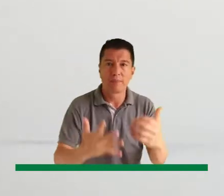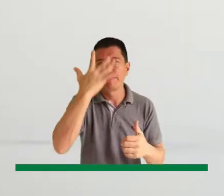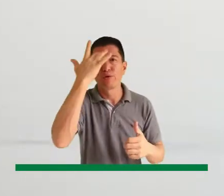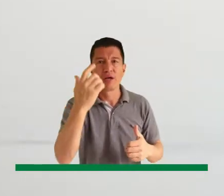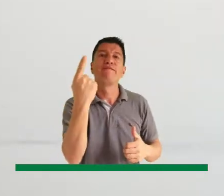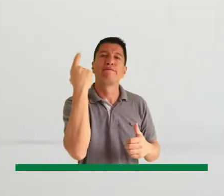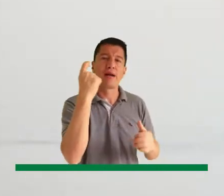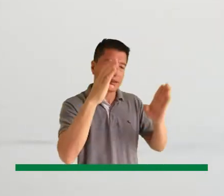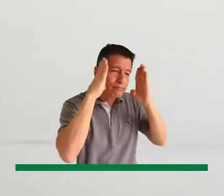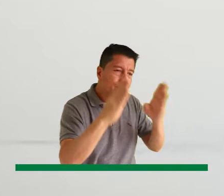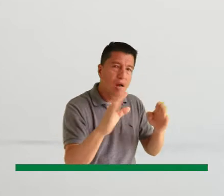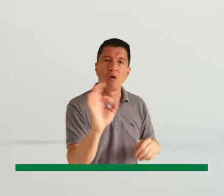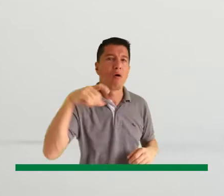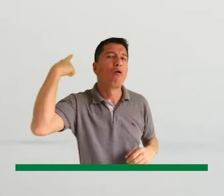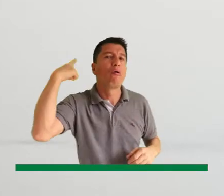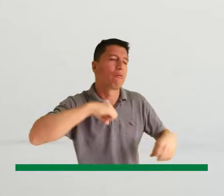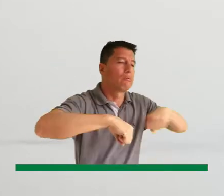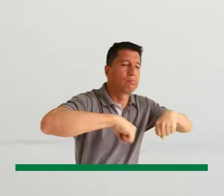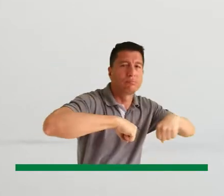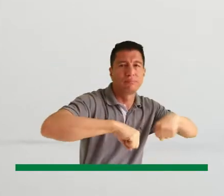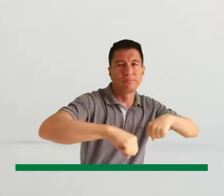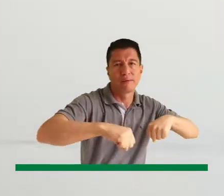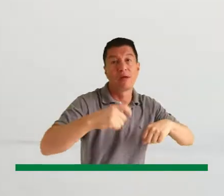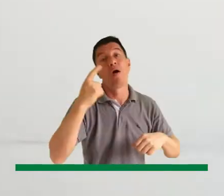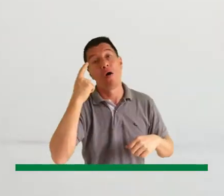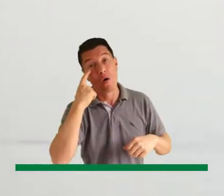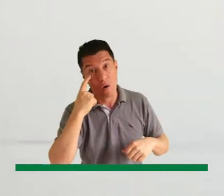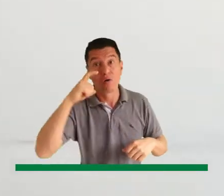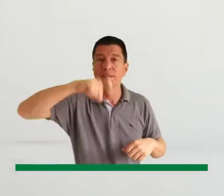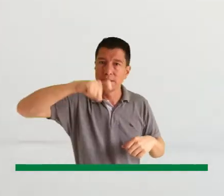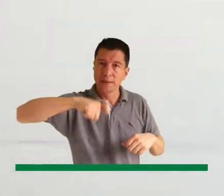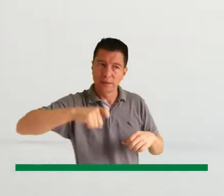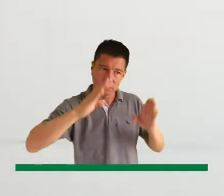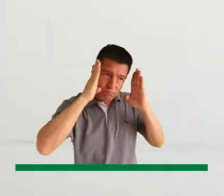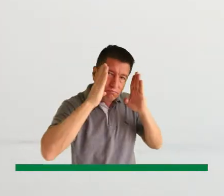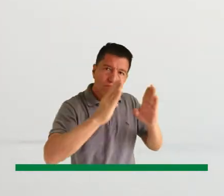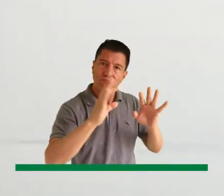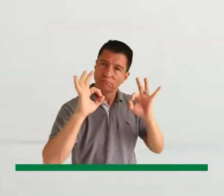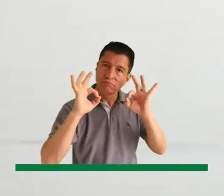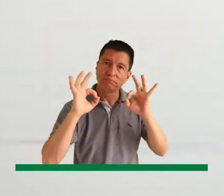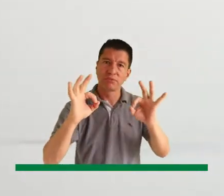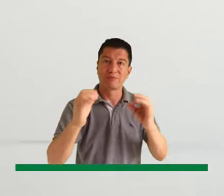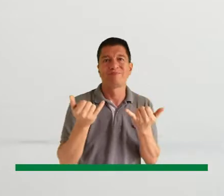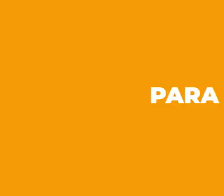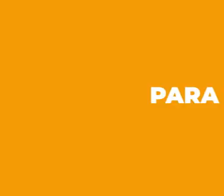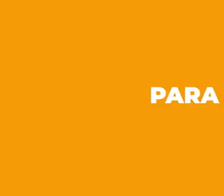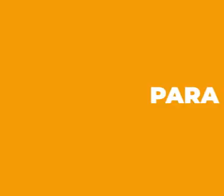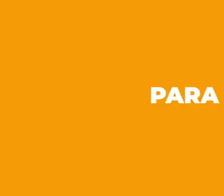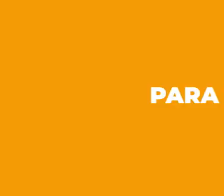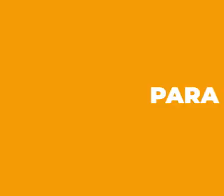o por realizar una acción con mucha prisa y poca atención. Por eso hoy te daremos